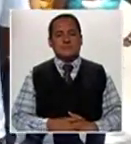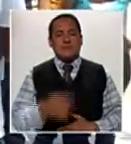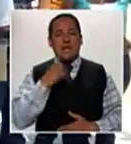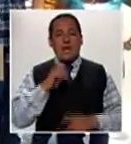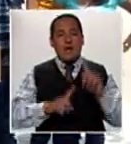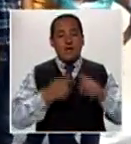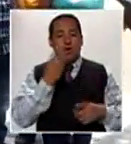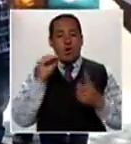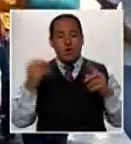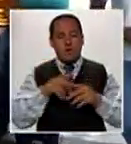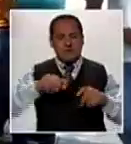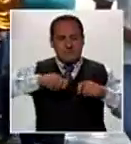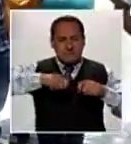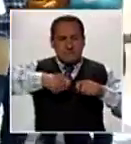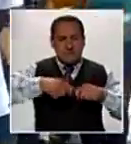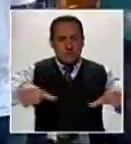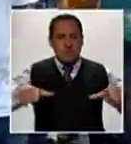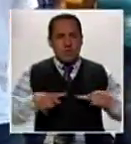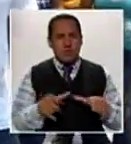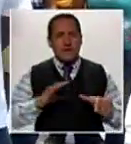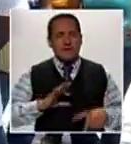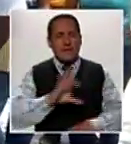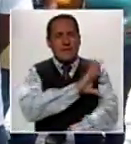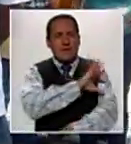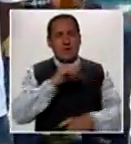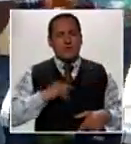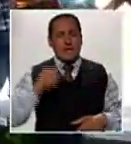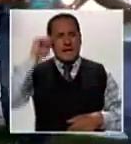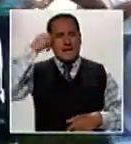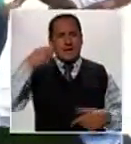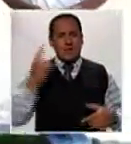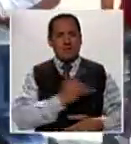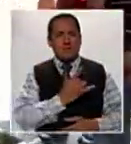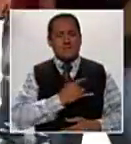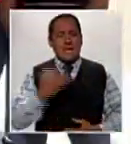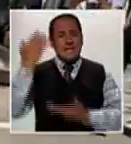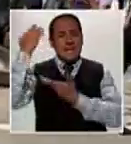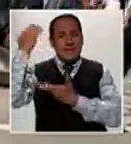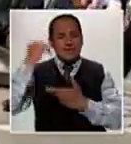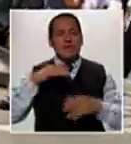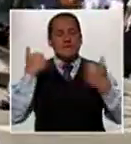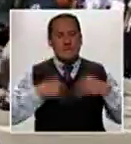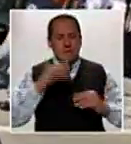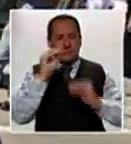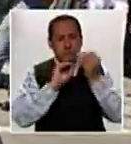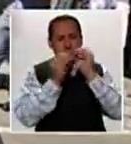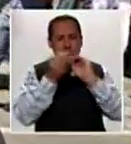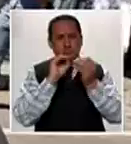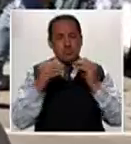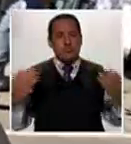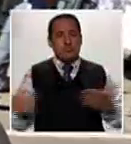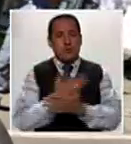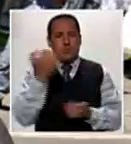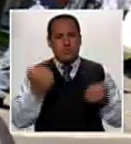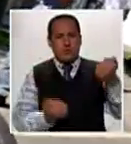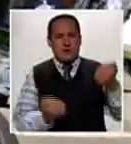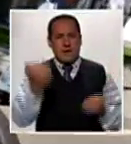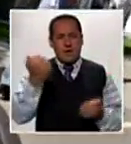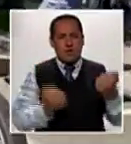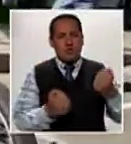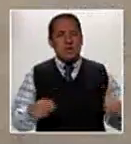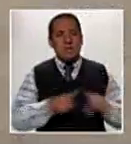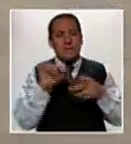Alumnos del curso de Mecánica Dinámica de la Facultad de Ingeniería de la Universidad de Piura han construido un innovador vehículo